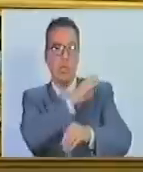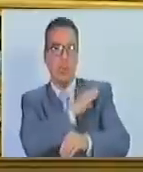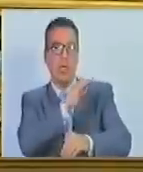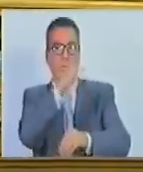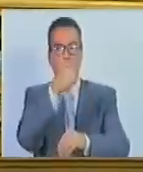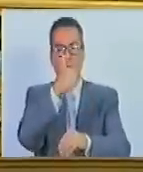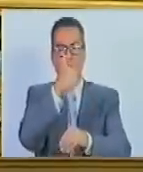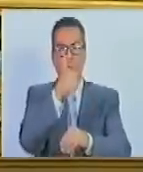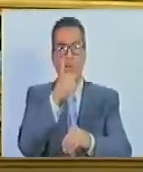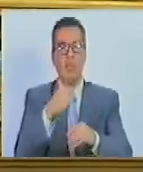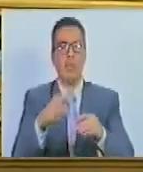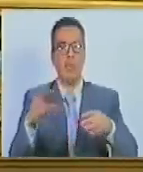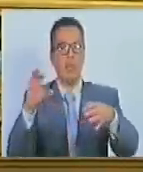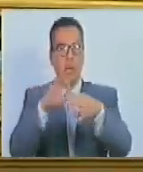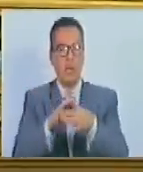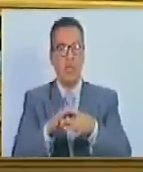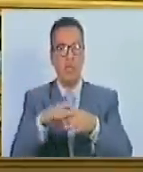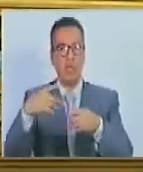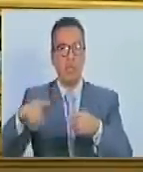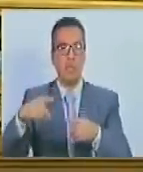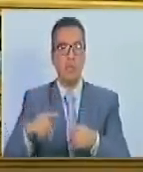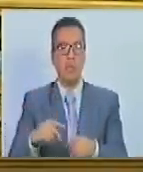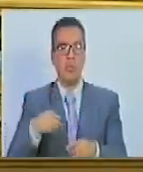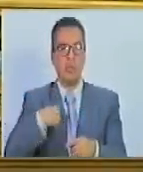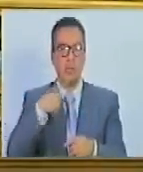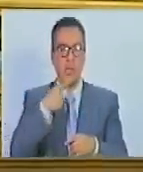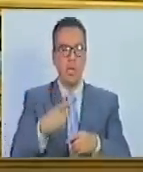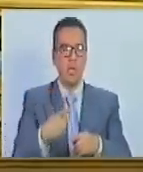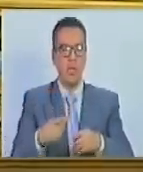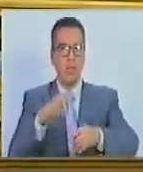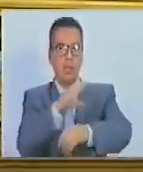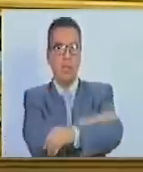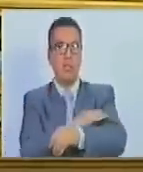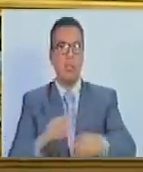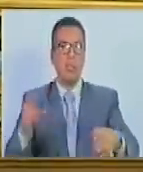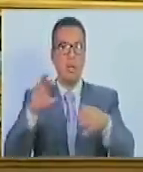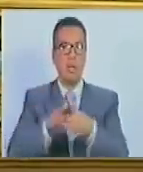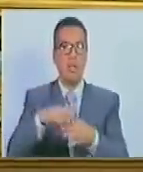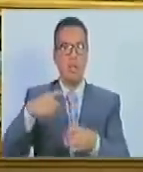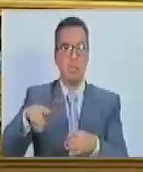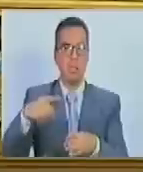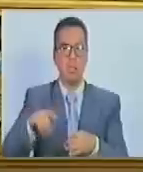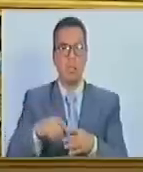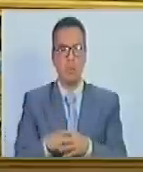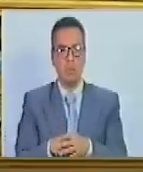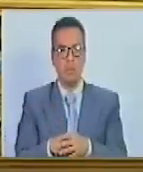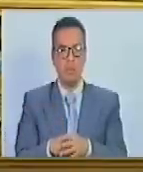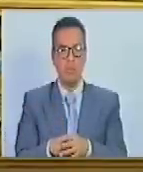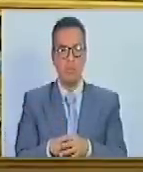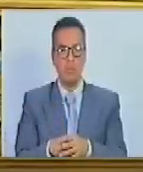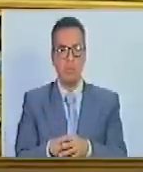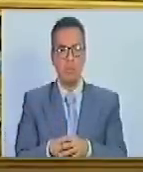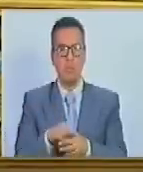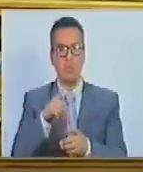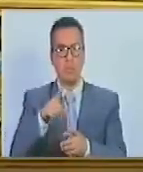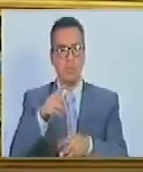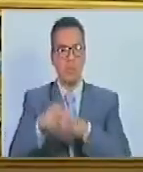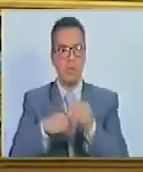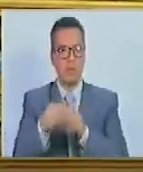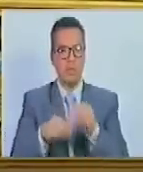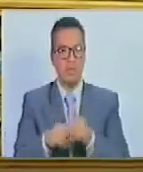bancada de la Alianza Democrática. Lo que dice jefe de la oposición de la Alianza Democrática. Está en eso.